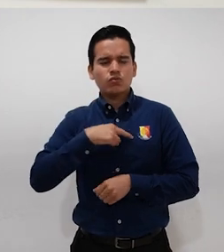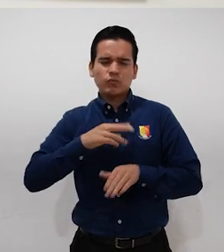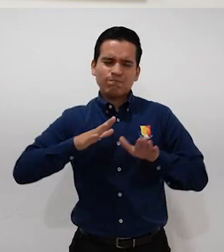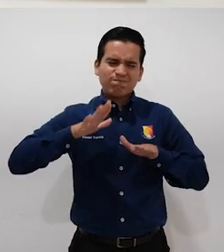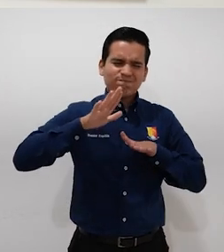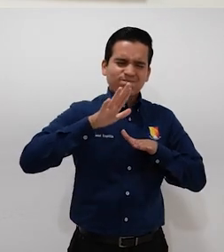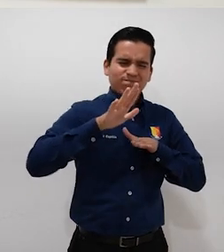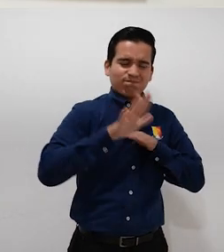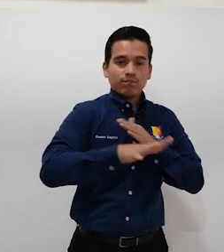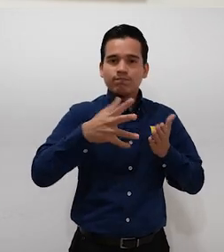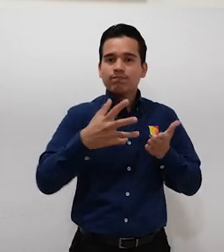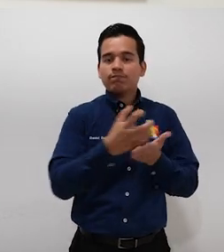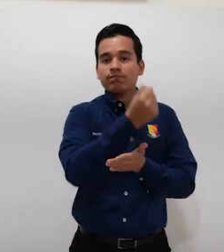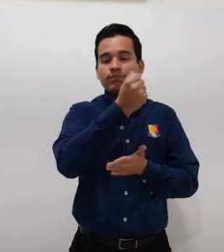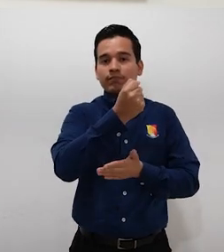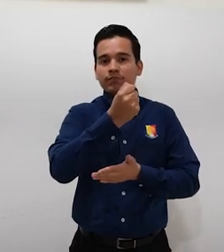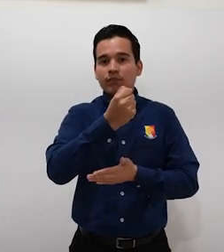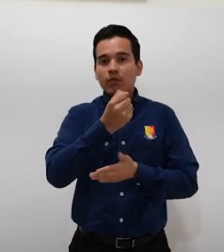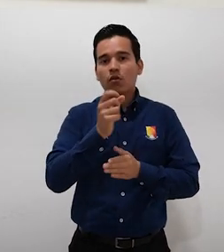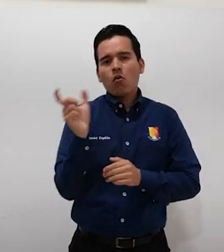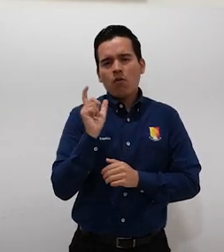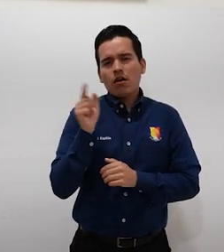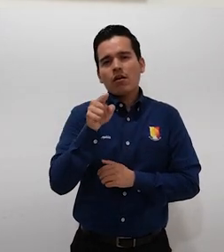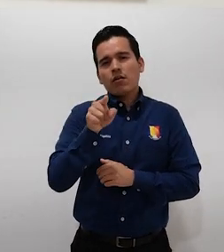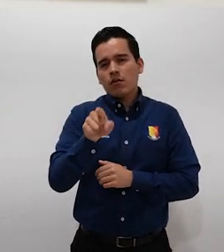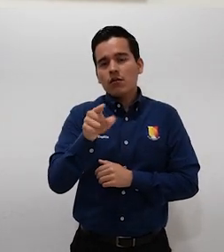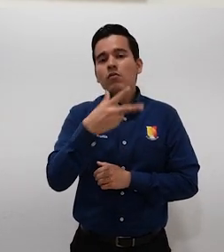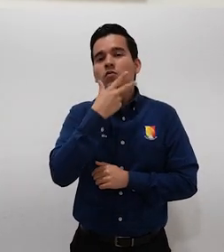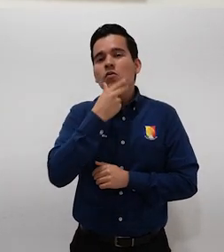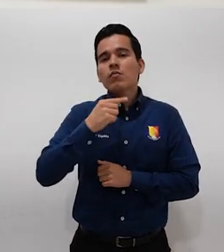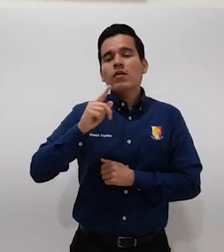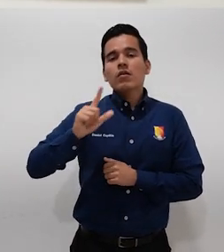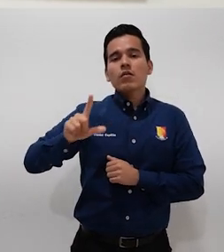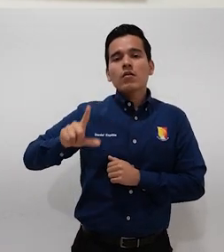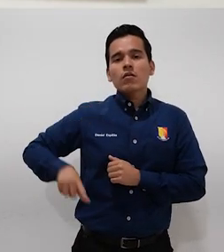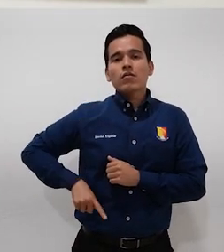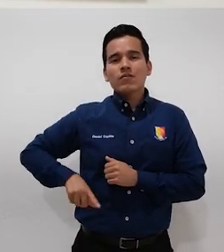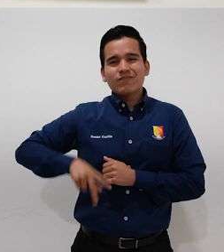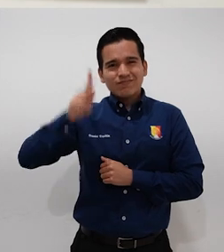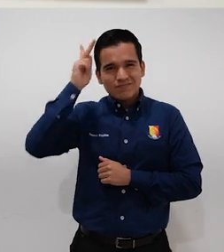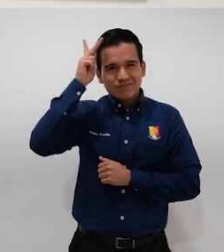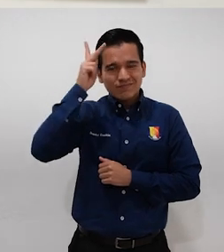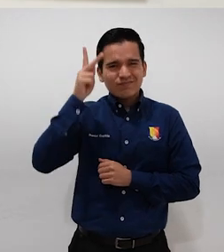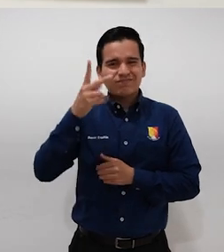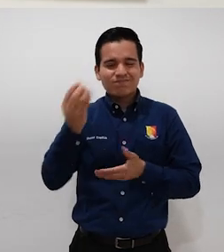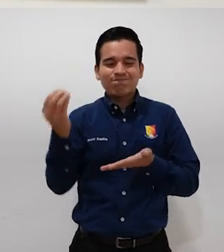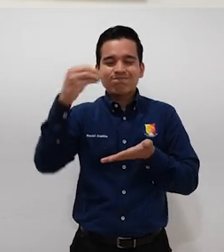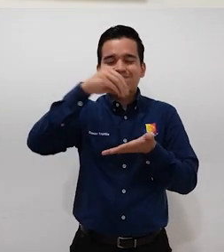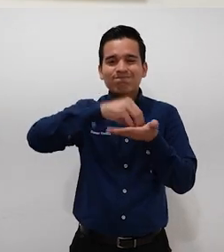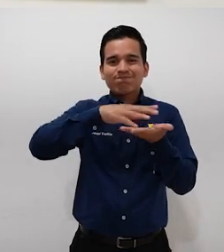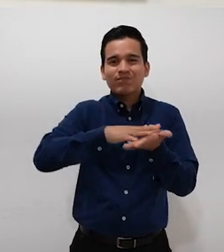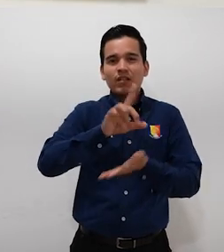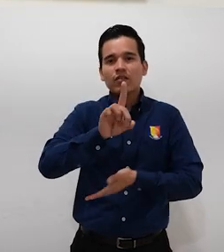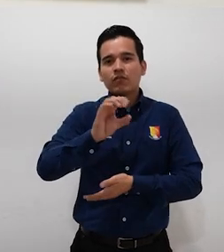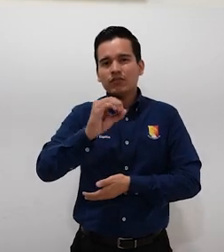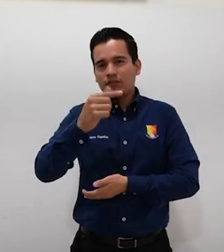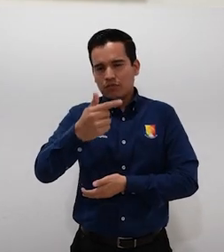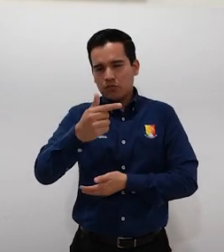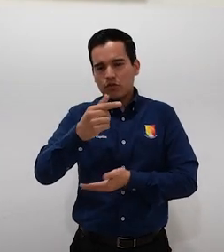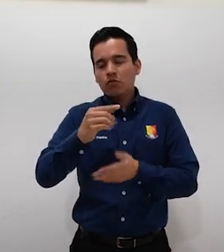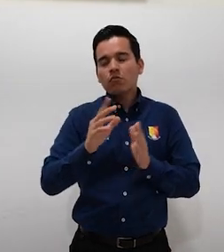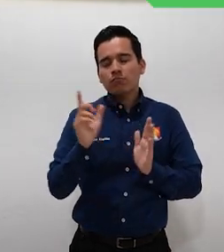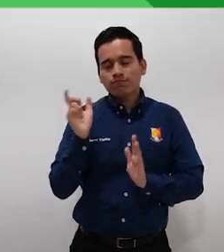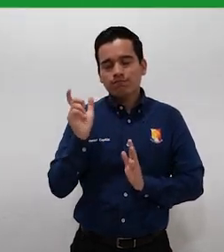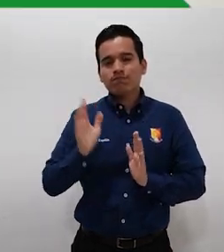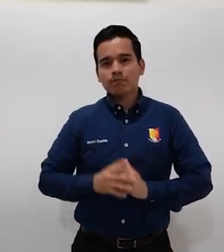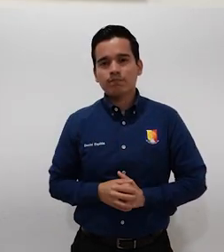y esperemos que también el señor gobernador lo ponga en su libro, el libro oficial, esa es una de las cosas.